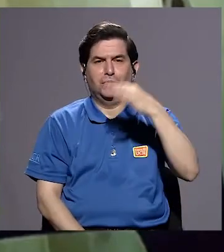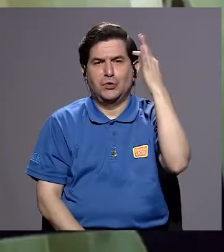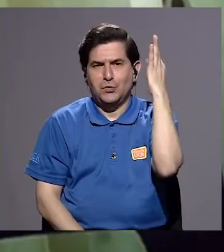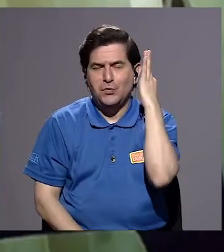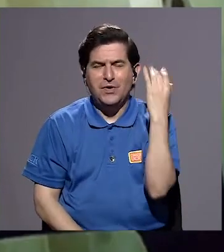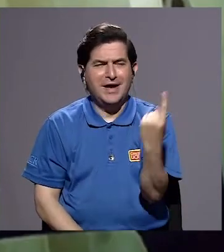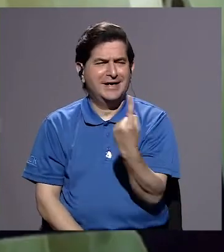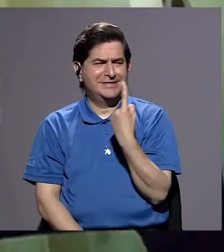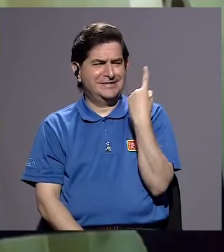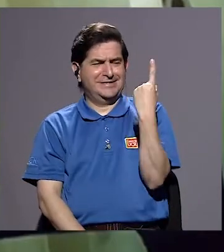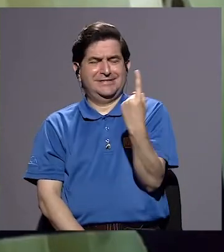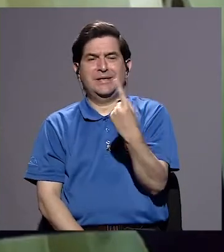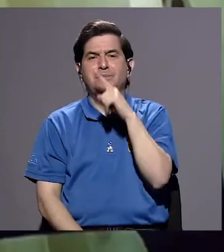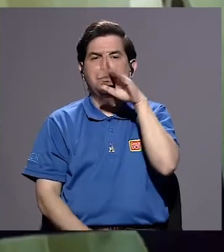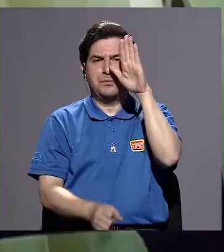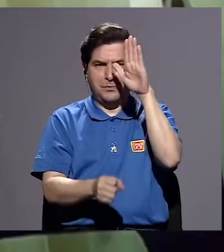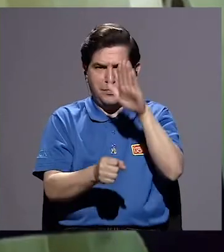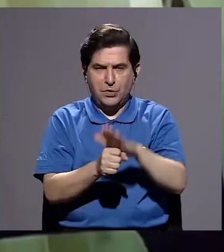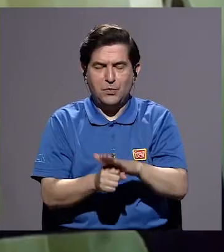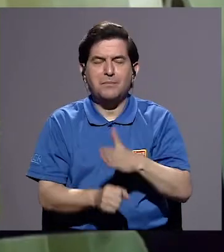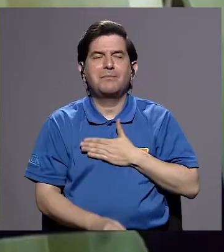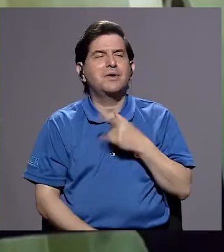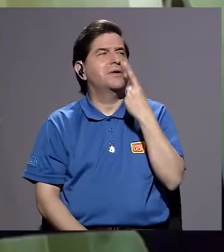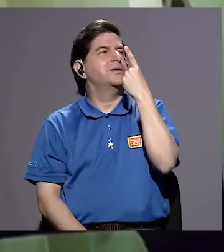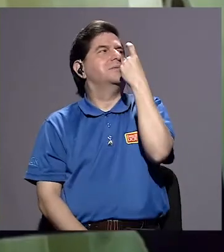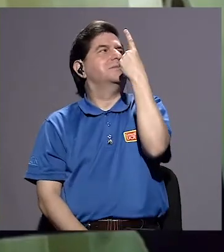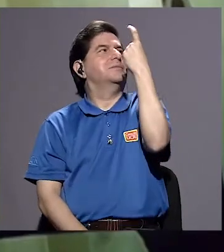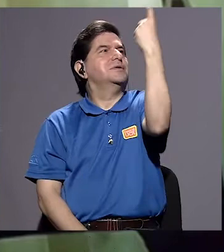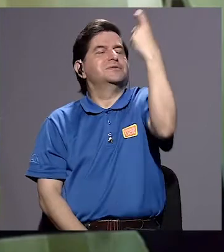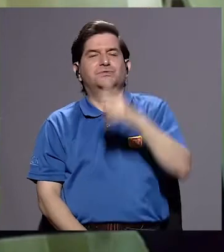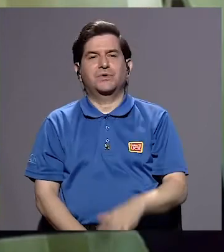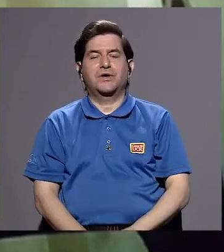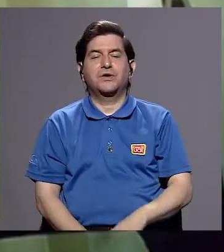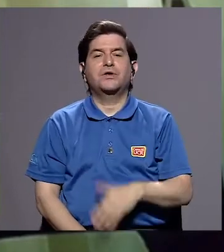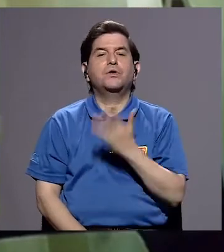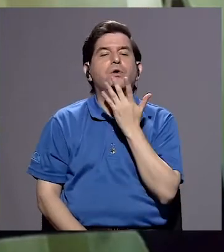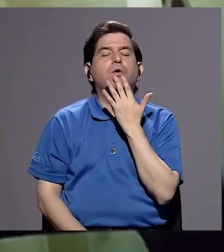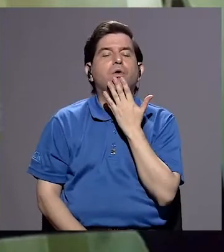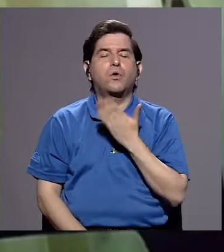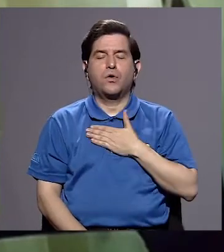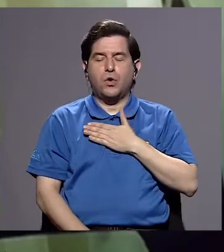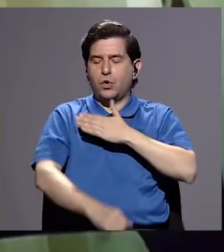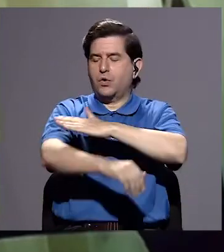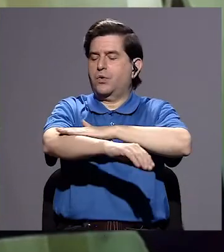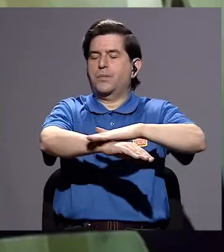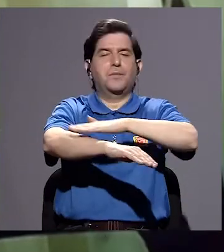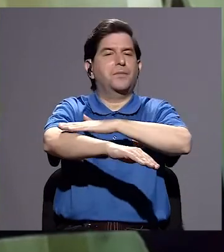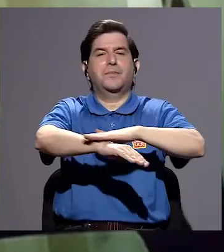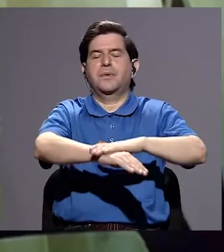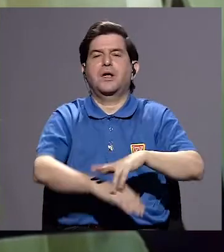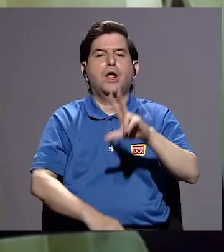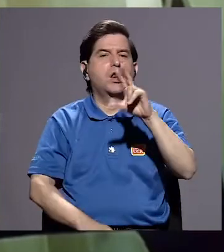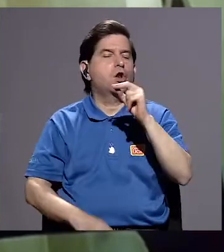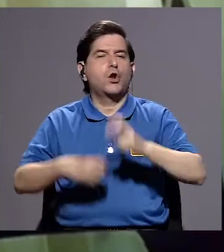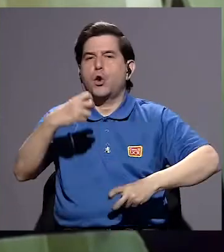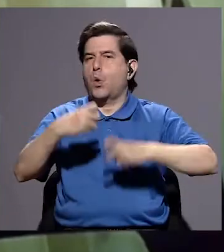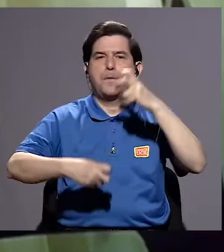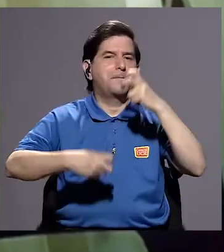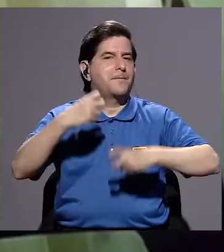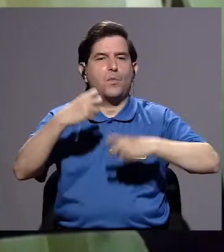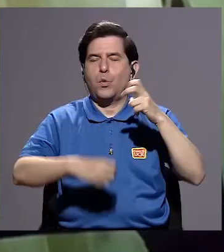una mujer que siempre he cumplido con mis sueños y que el color de mi piel no ha sido ningún